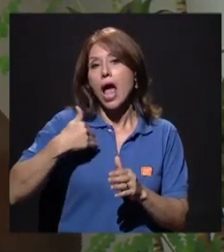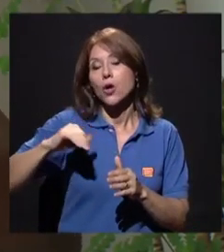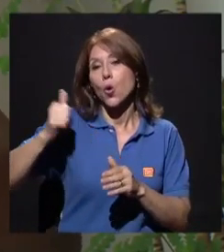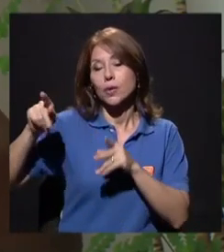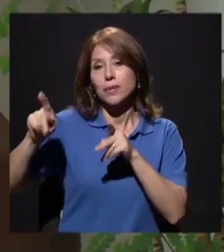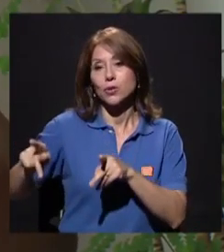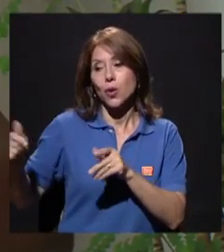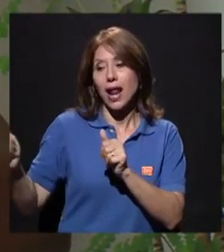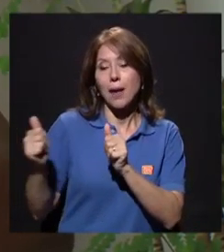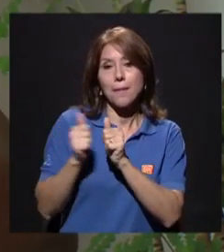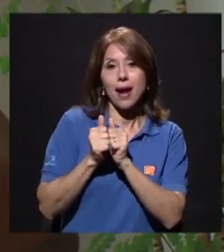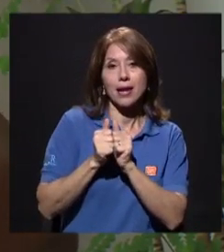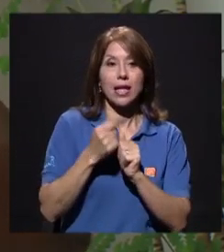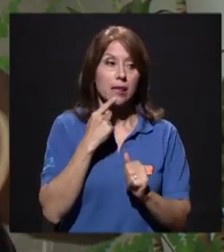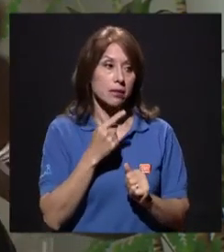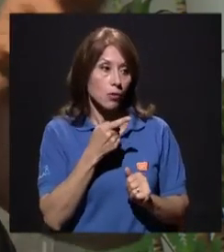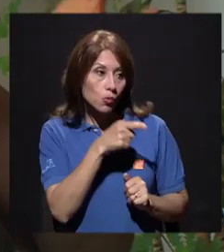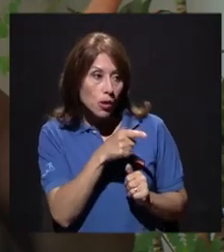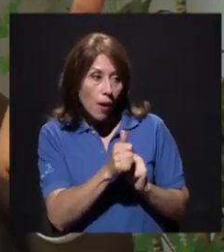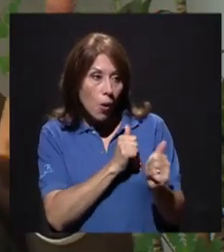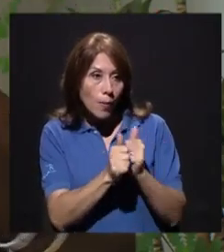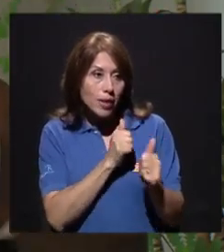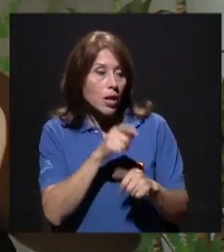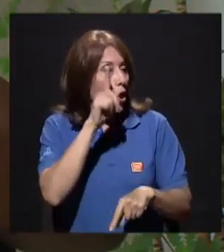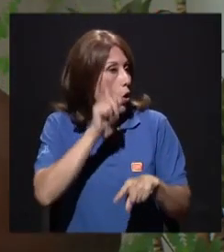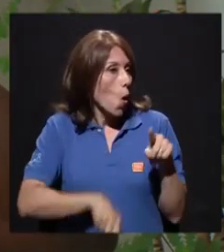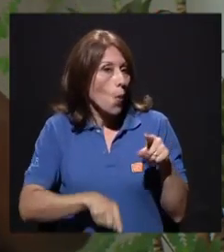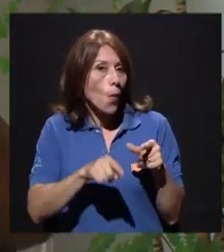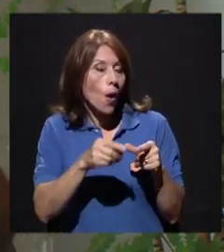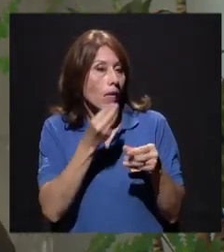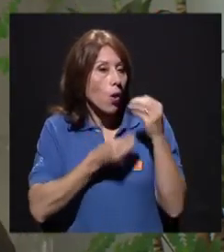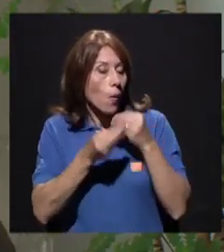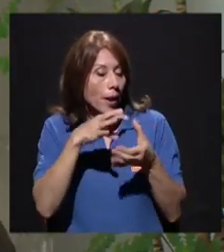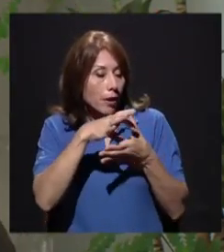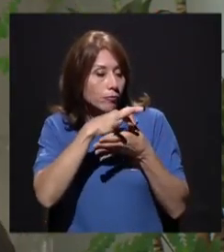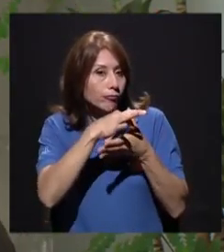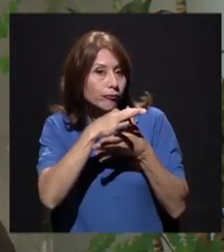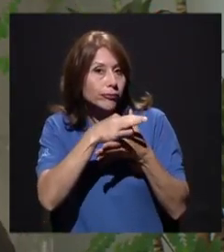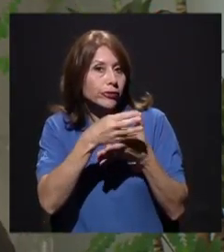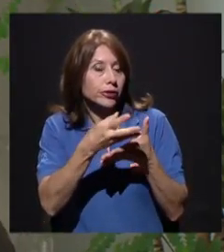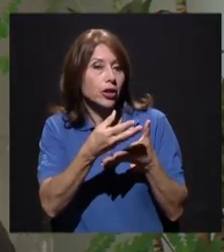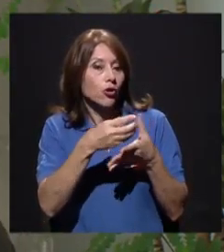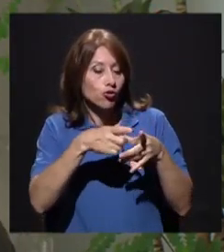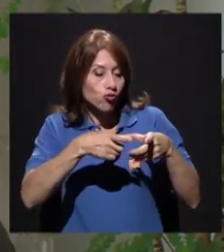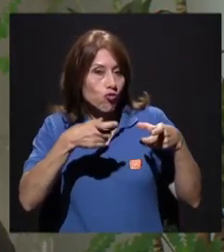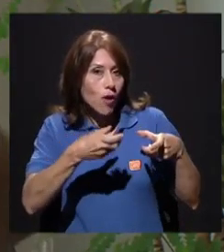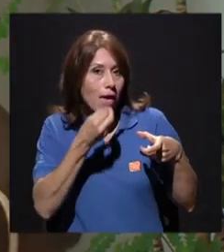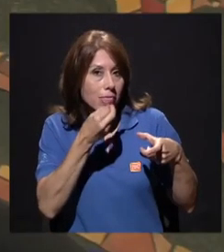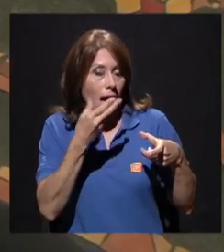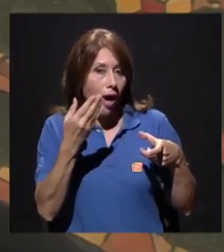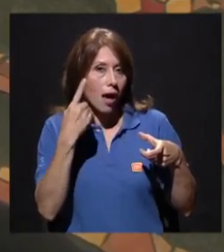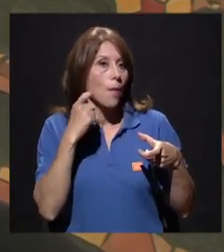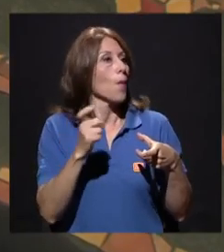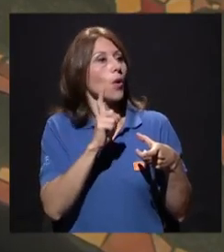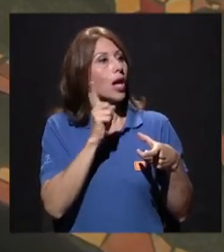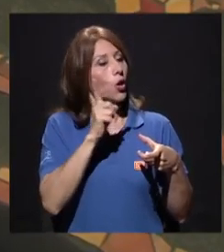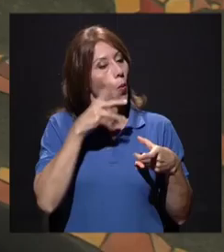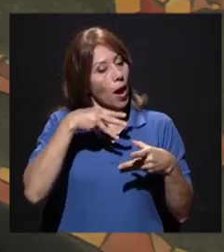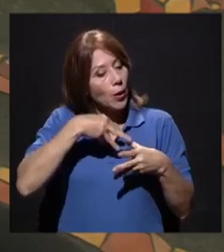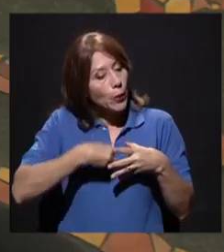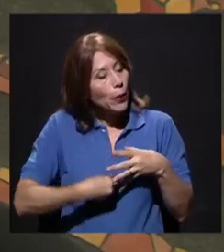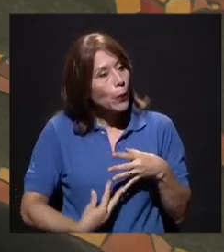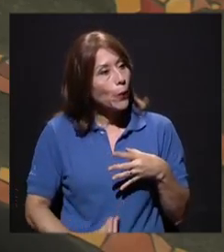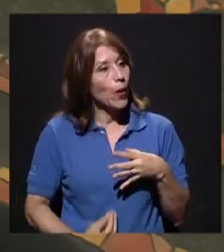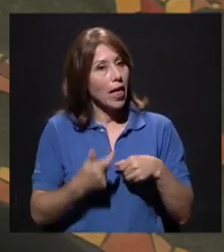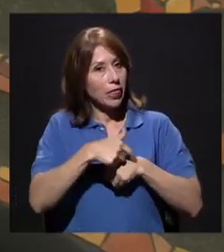si vas a competir no puedes comerte una chuleta porque no vas a poder digerir, no vas a dar tiempo para la actividad física. Entonces siempre